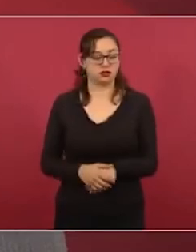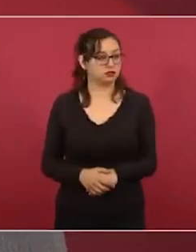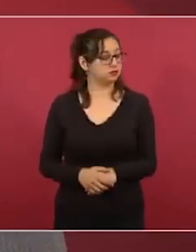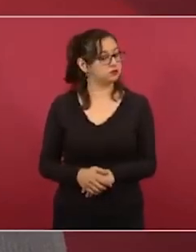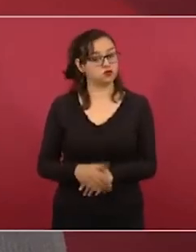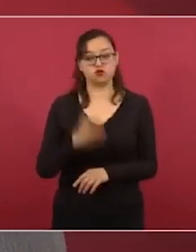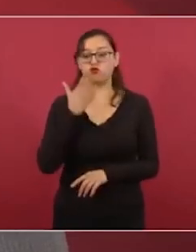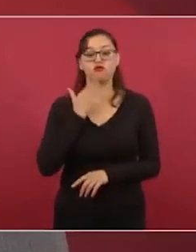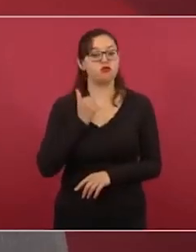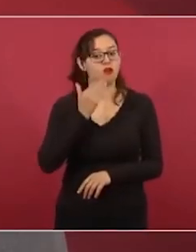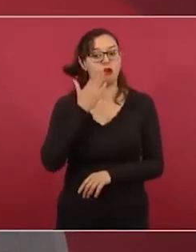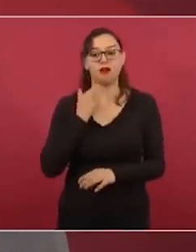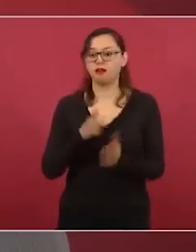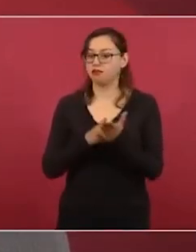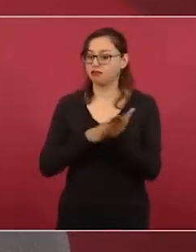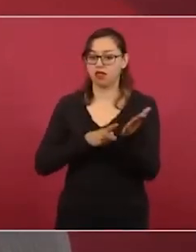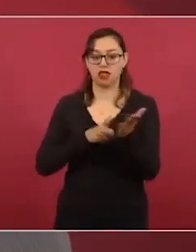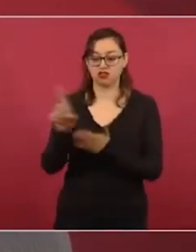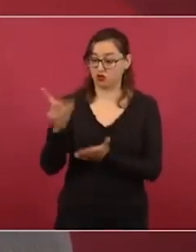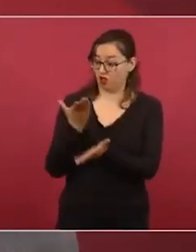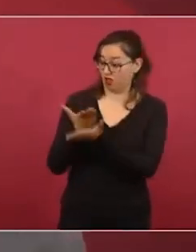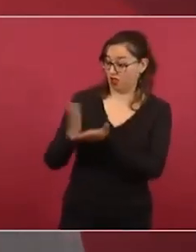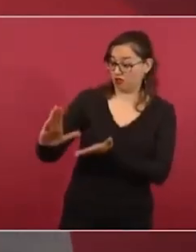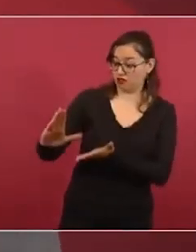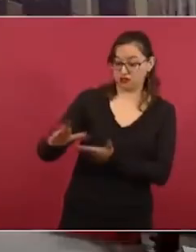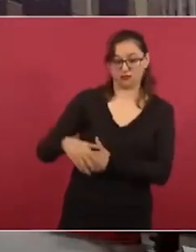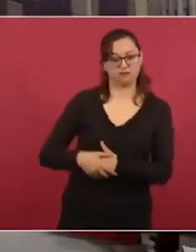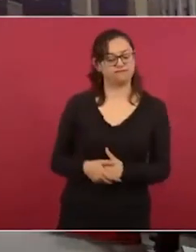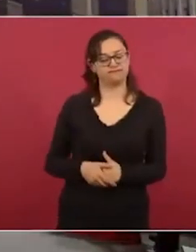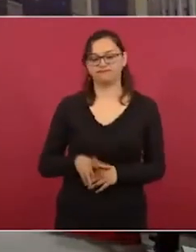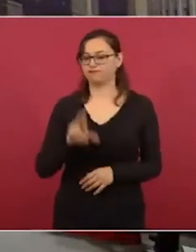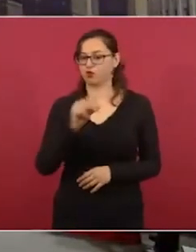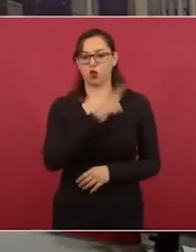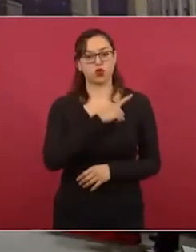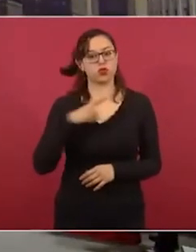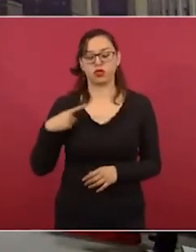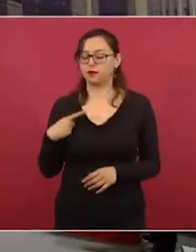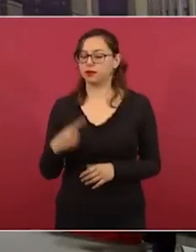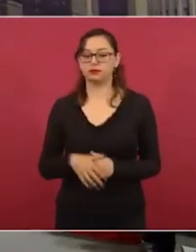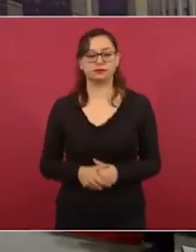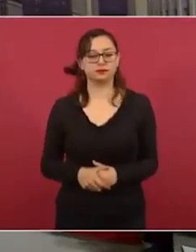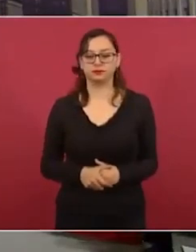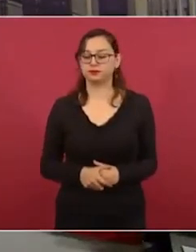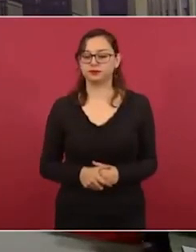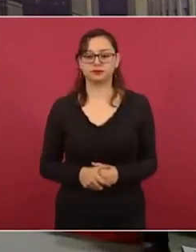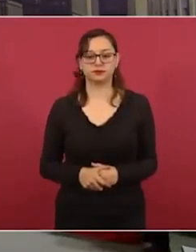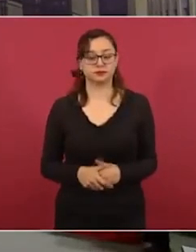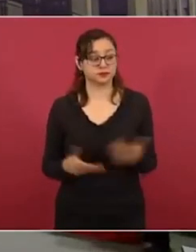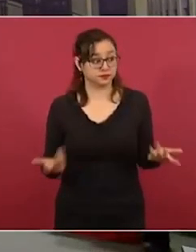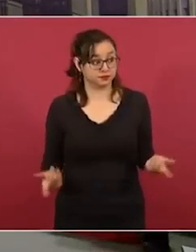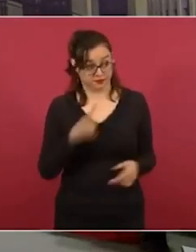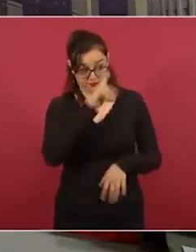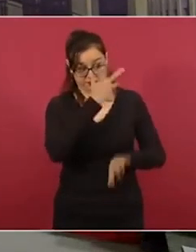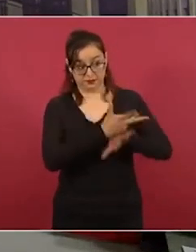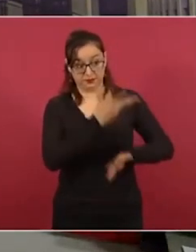que nadie excluya a nadie. A ver, ponme la frase de Washington.